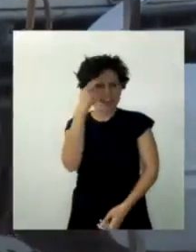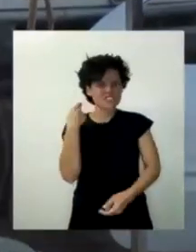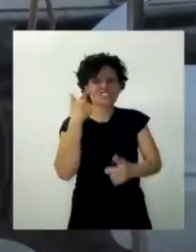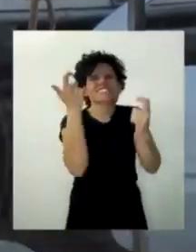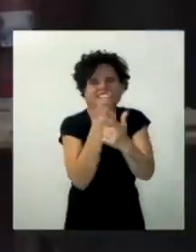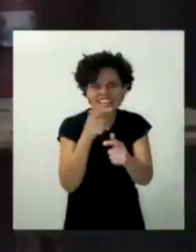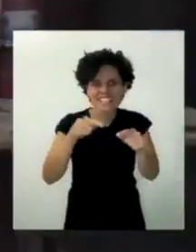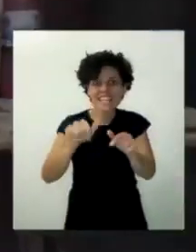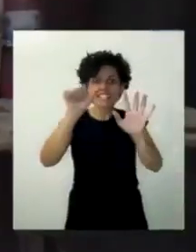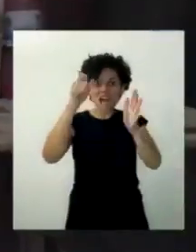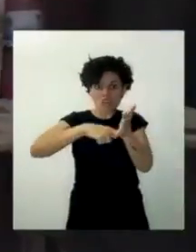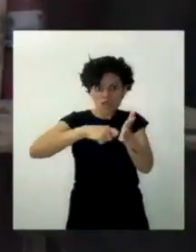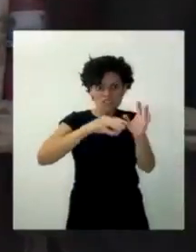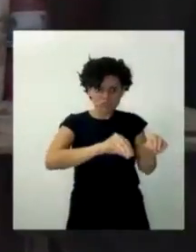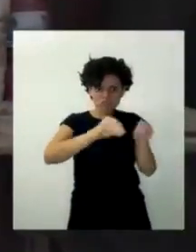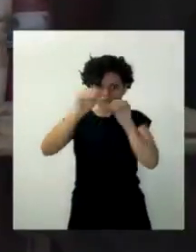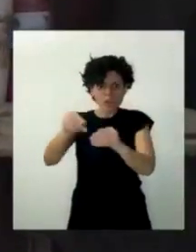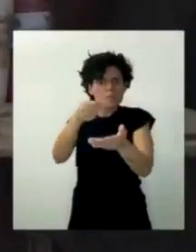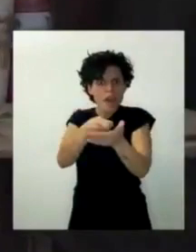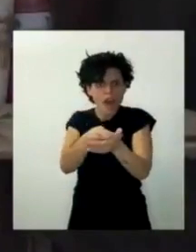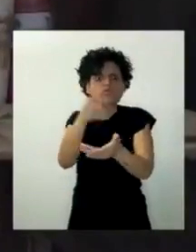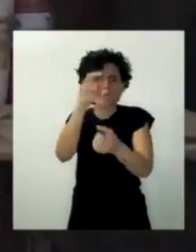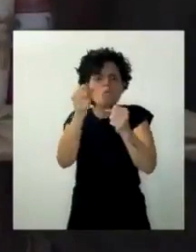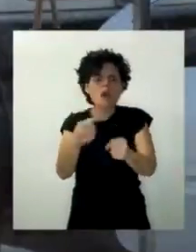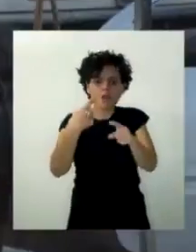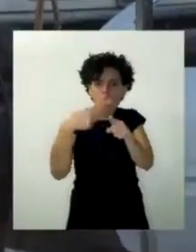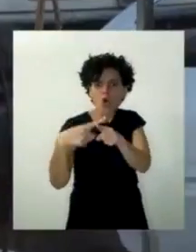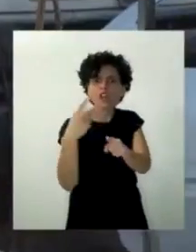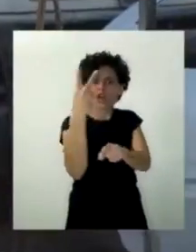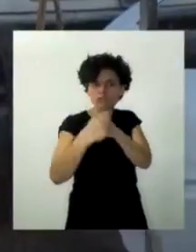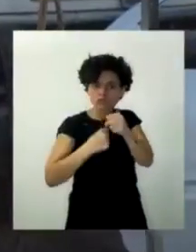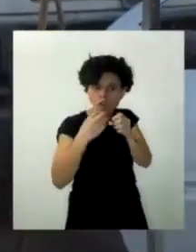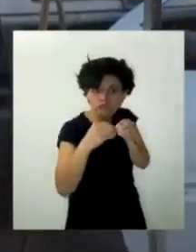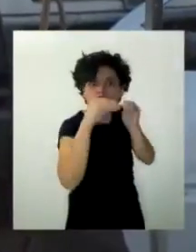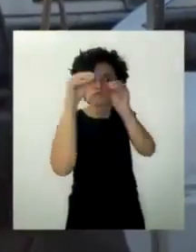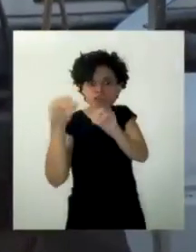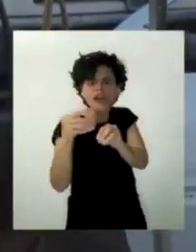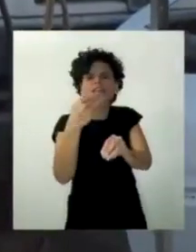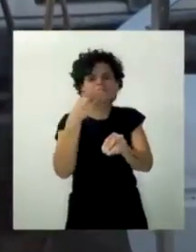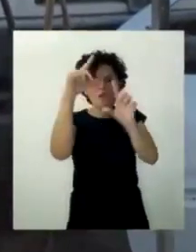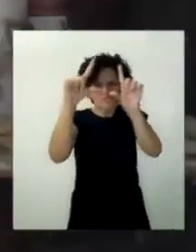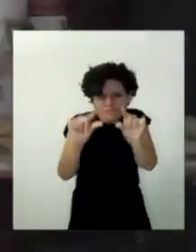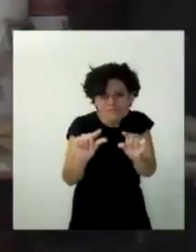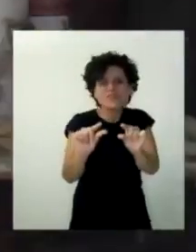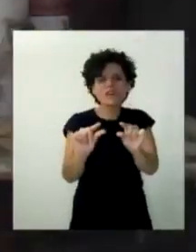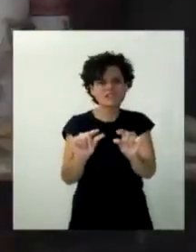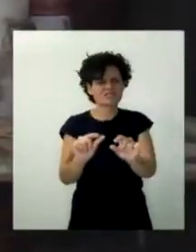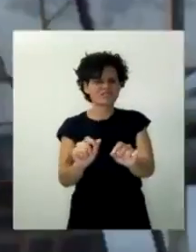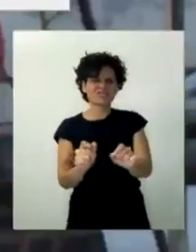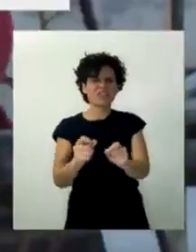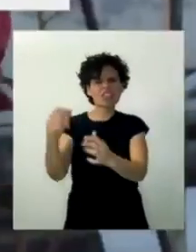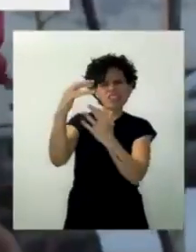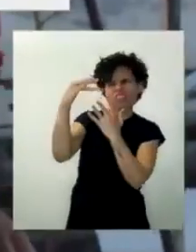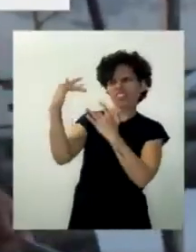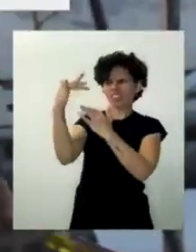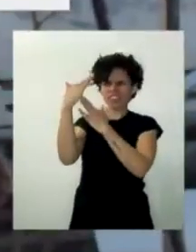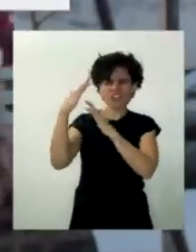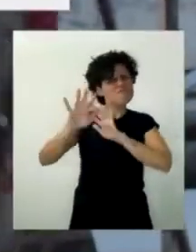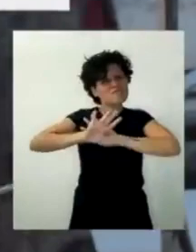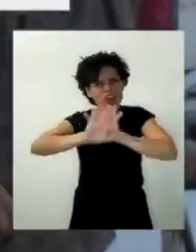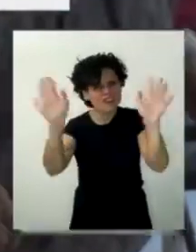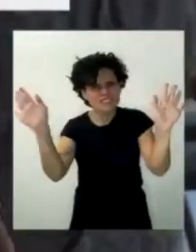Marzón es un chiste. Hasta seis meses para empezar a pagar. Vos entregás a dos cuotas al año y una taza espectacular. ¿Ves? No más